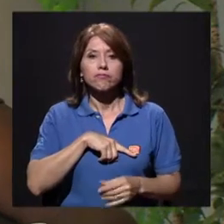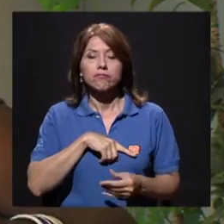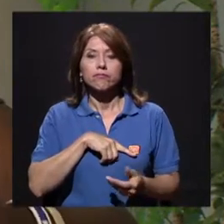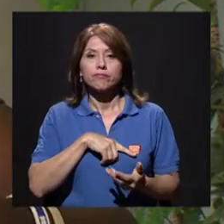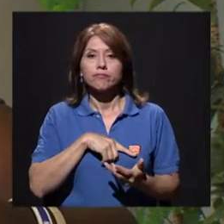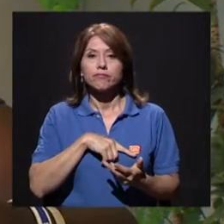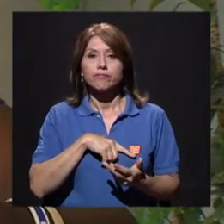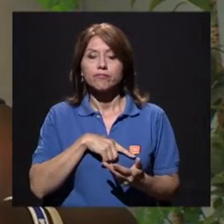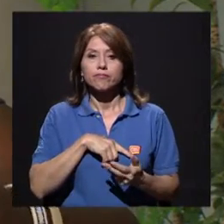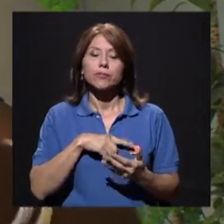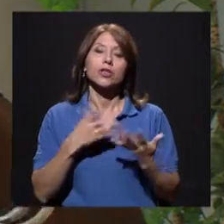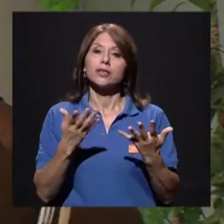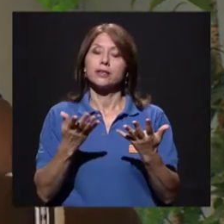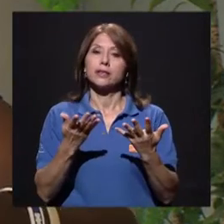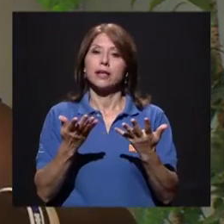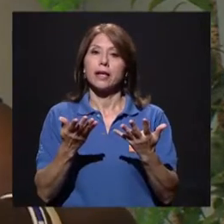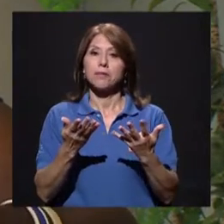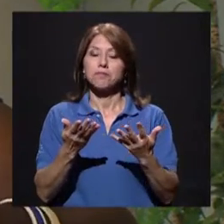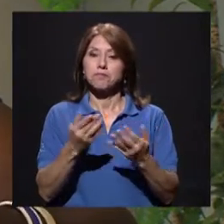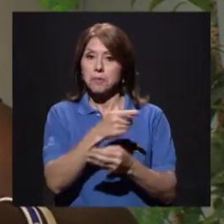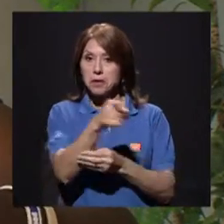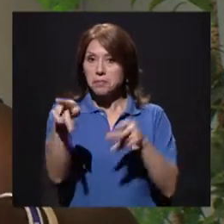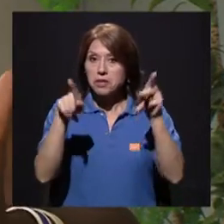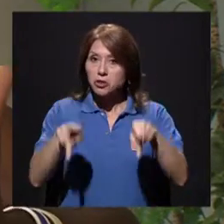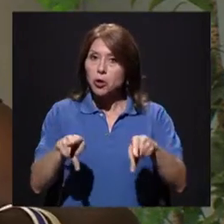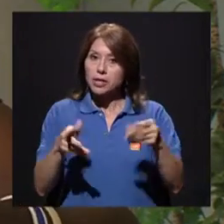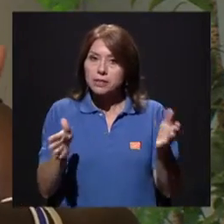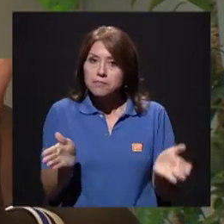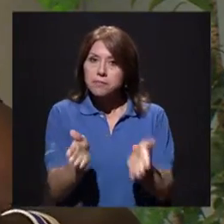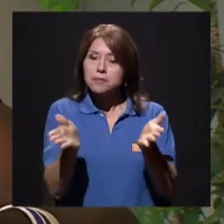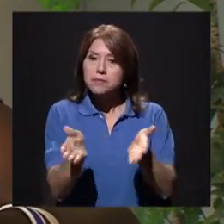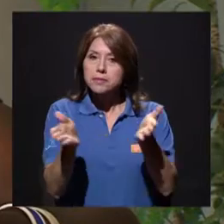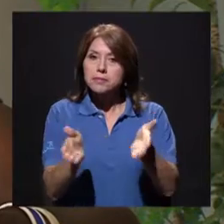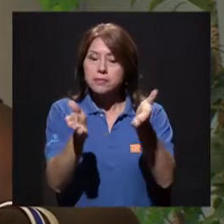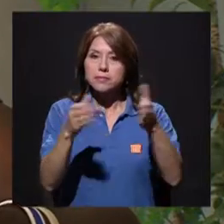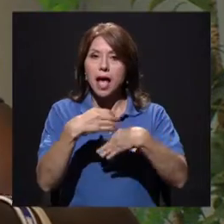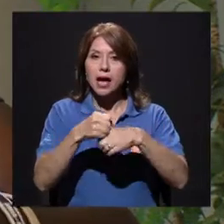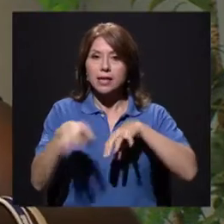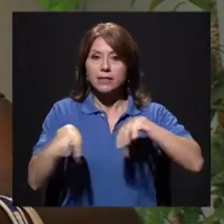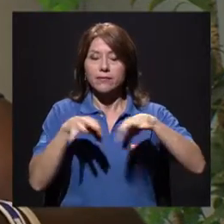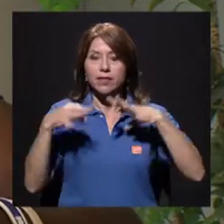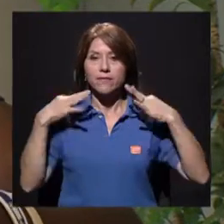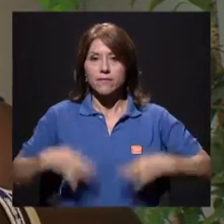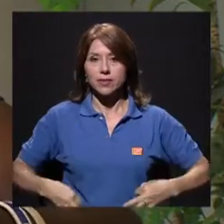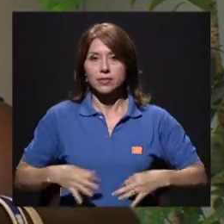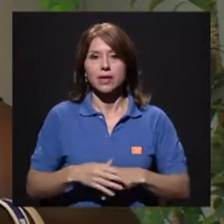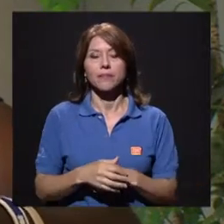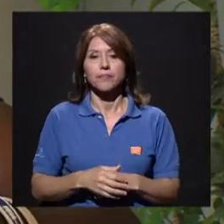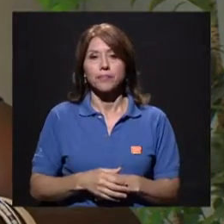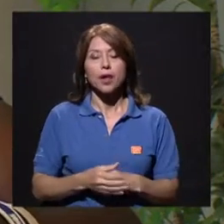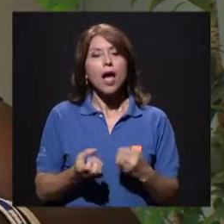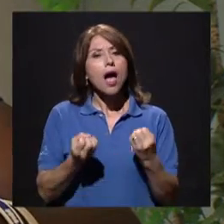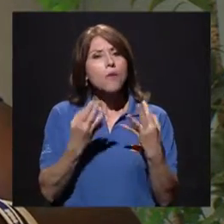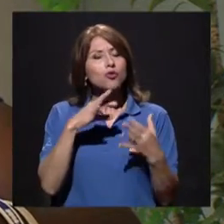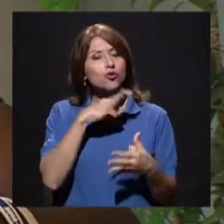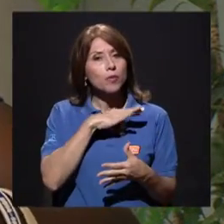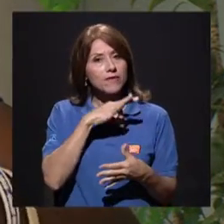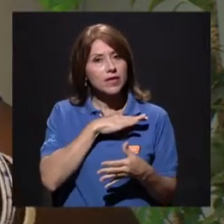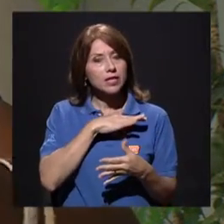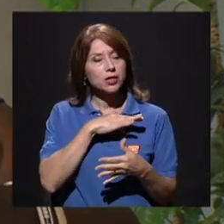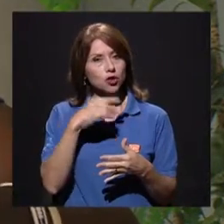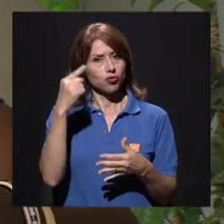impregnar a las personas a realizar la actividad física. Hay muchos beneficios en la parte